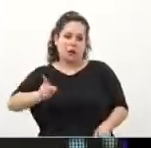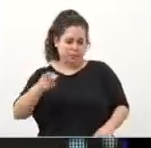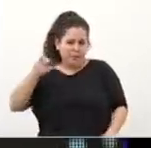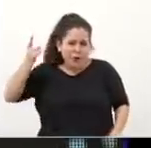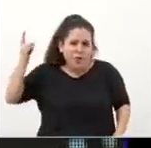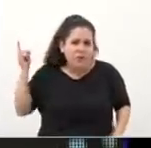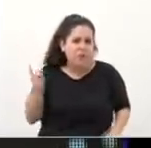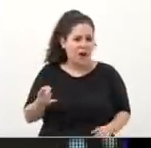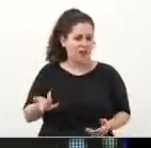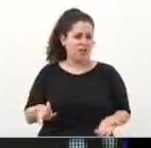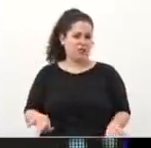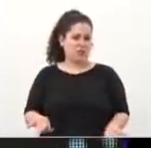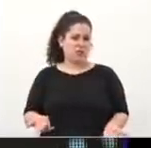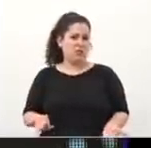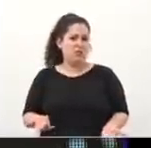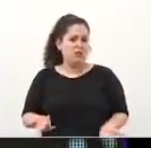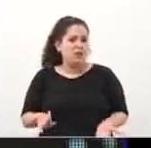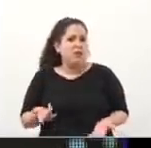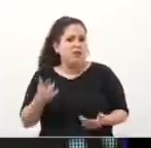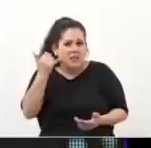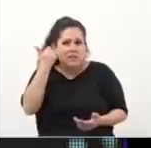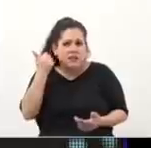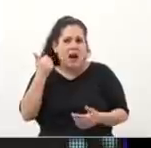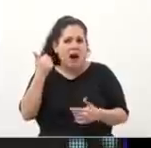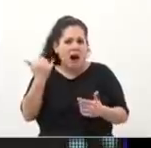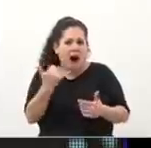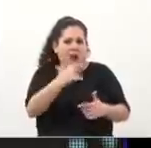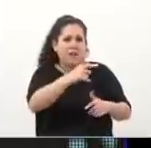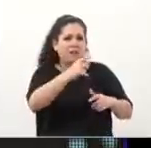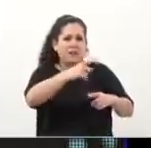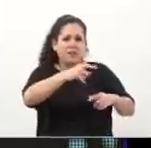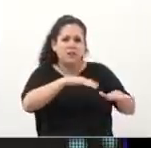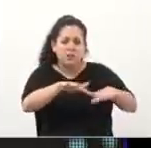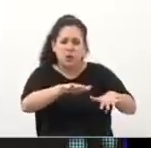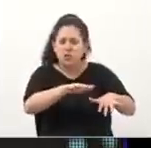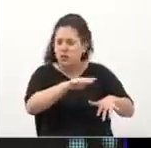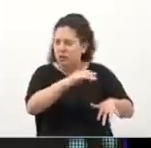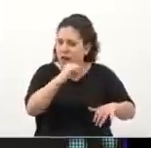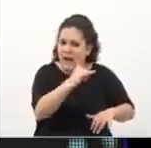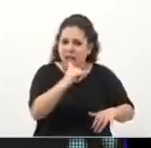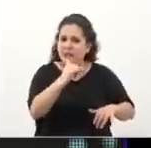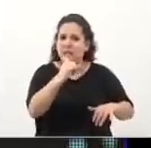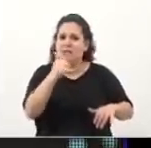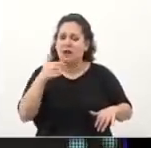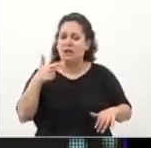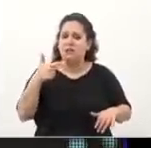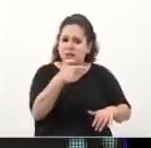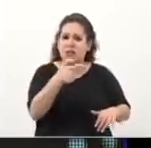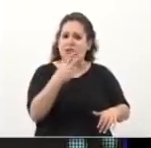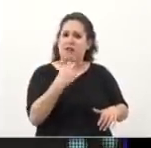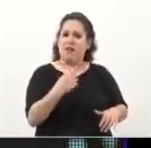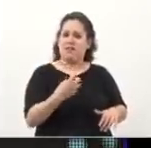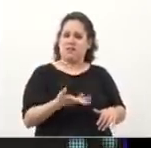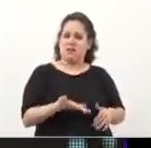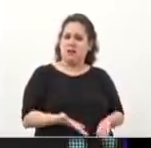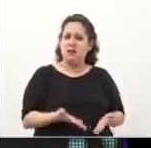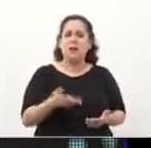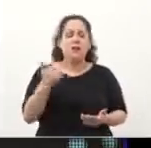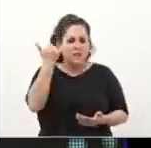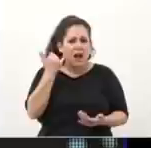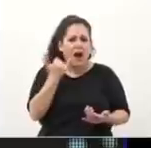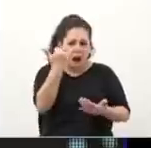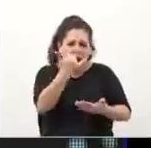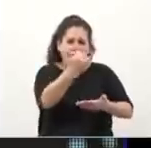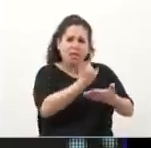aplicó ha llevado a consecuencias muy negativas frente a la población. Y nosotros lo denunciamos porque tenemos la convicción y la información